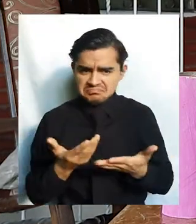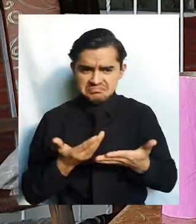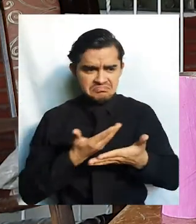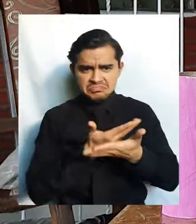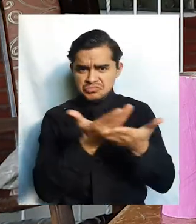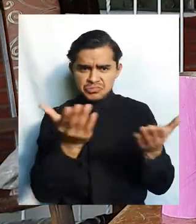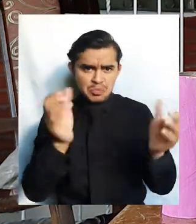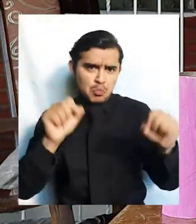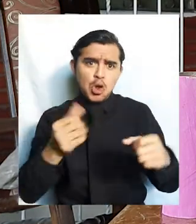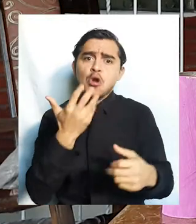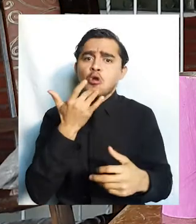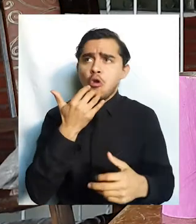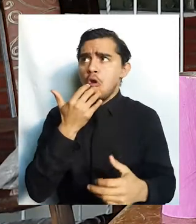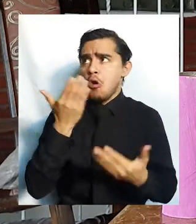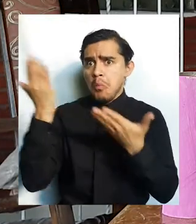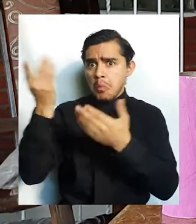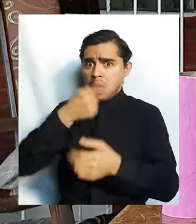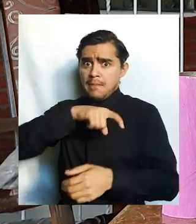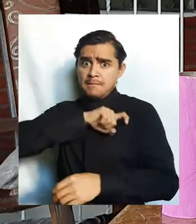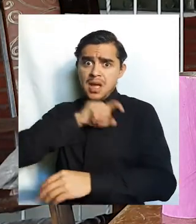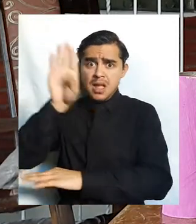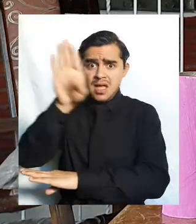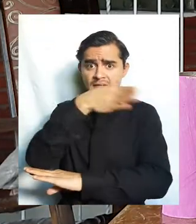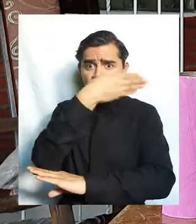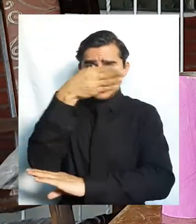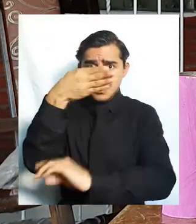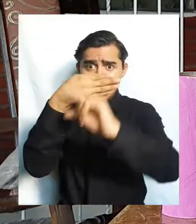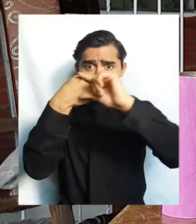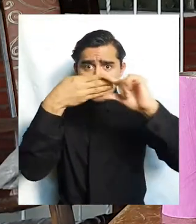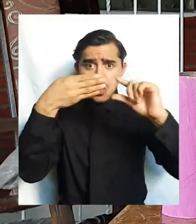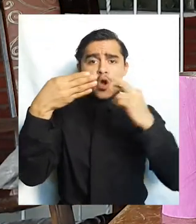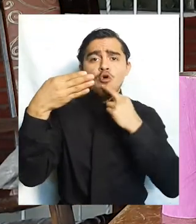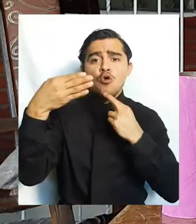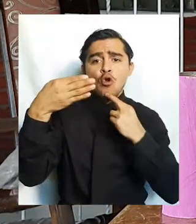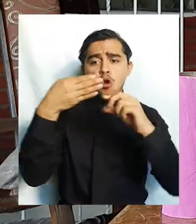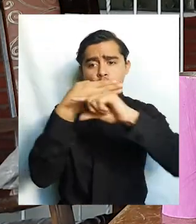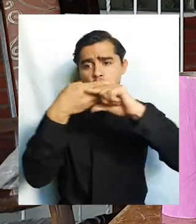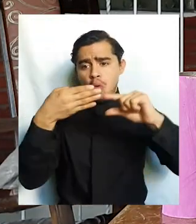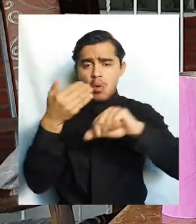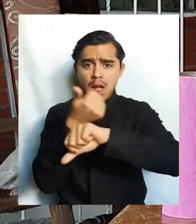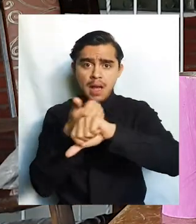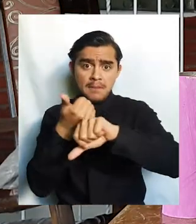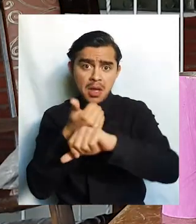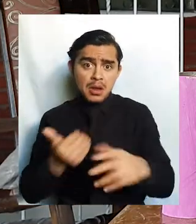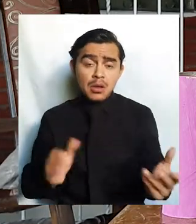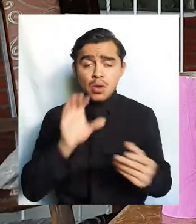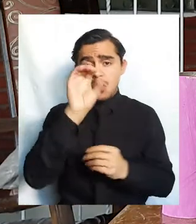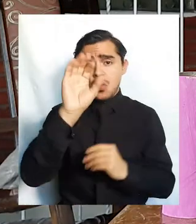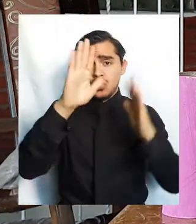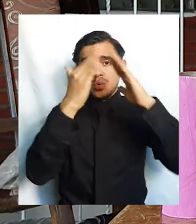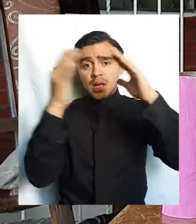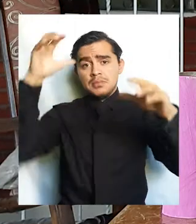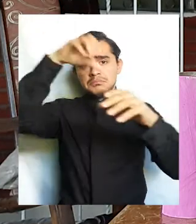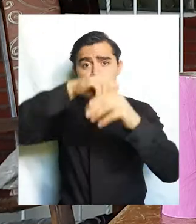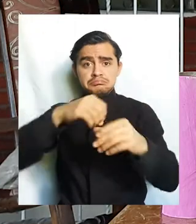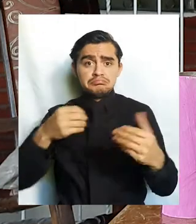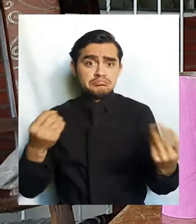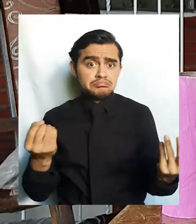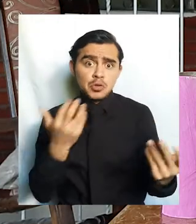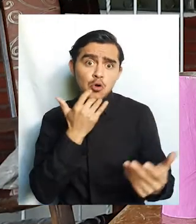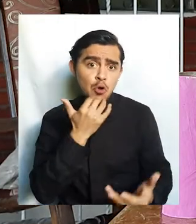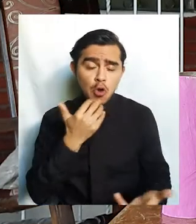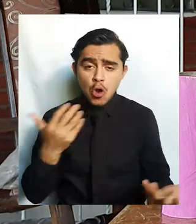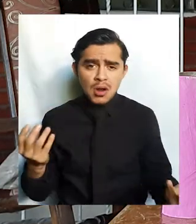colores de la bandera de España que son rojo y amarillo o los pueden pintar de los colores que ustedes tengan en sus casas.